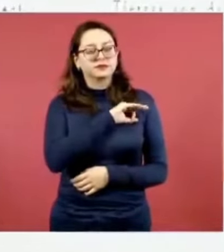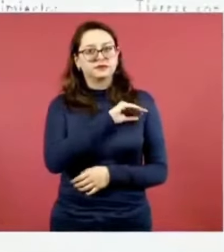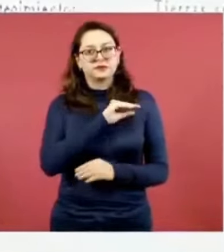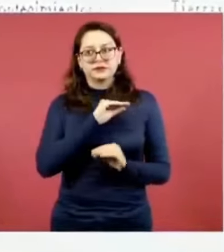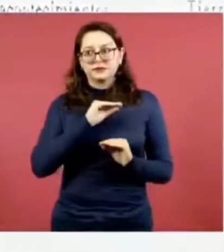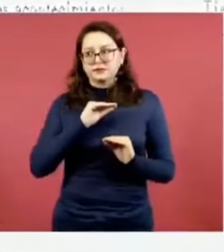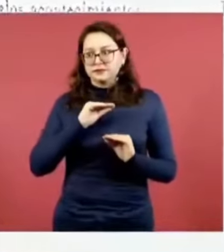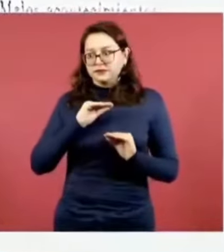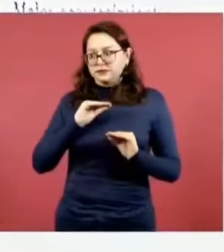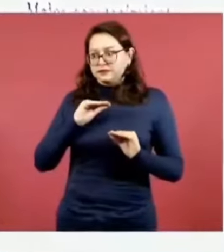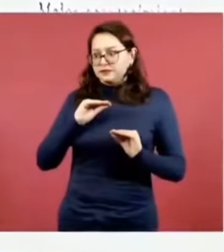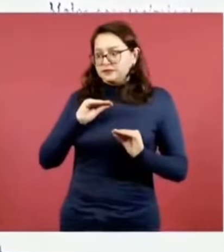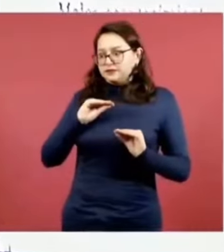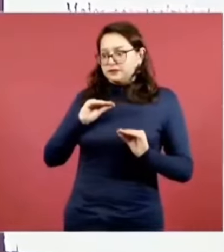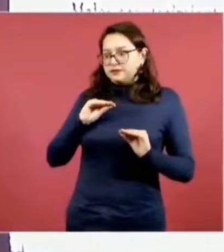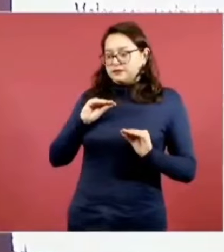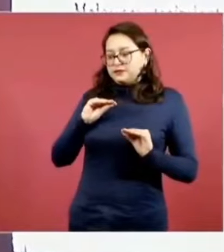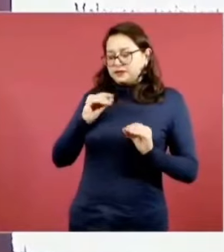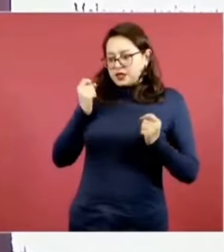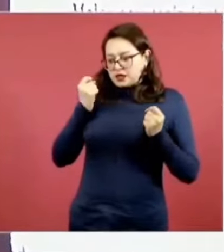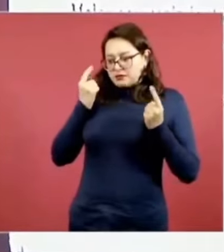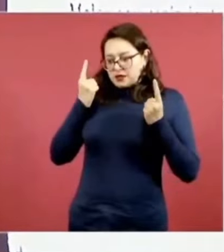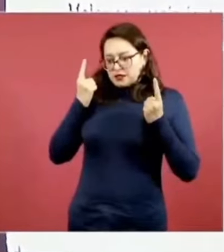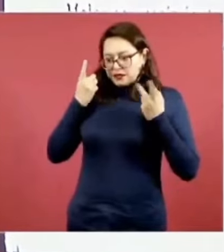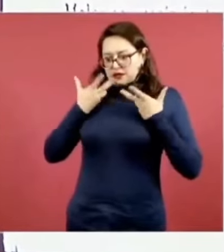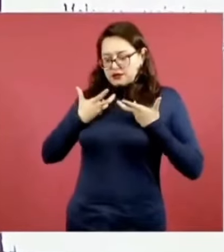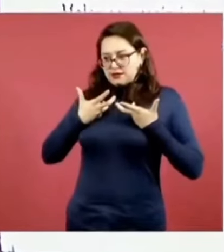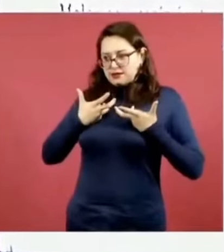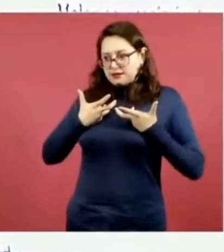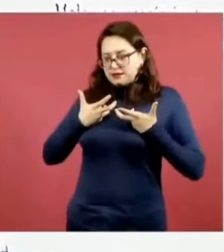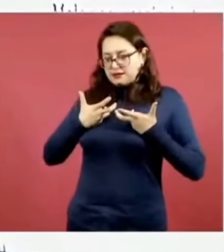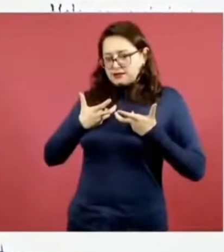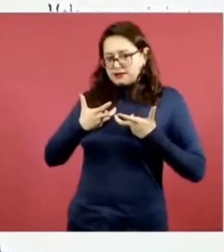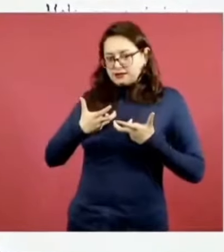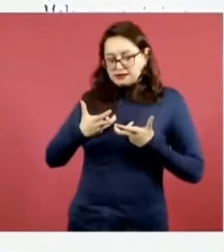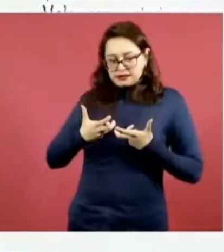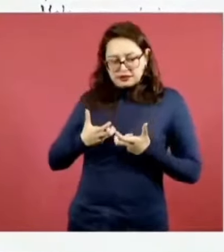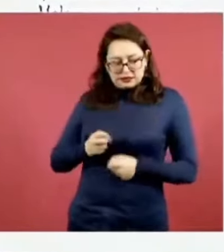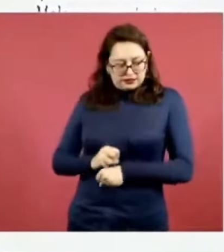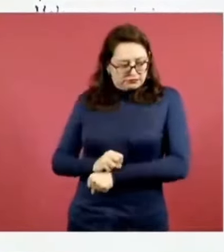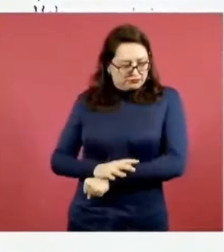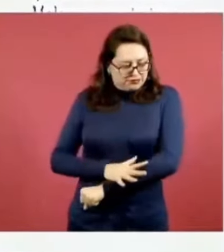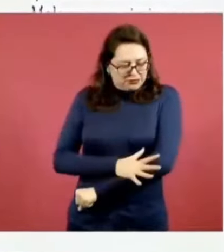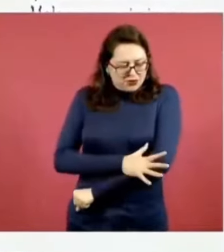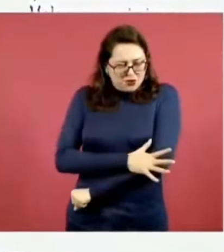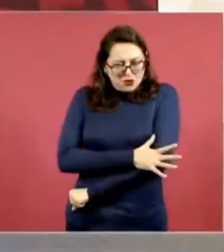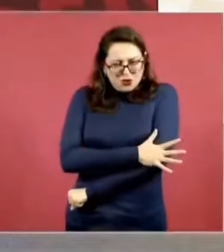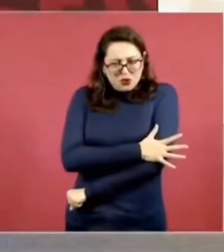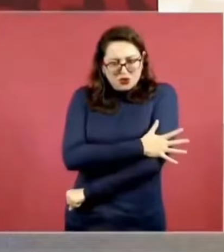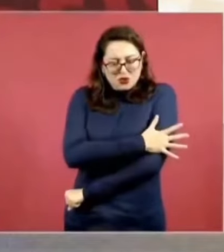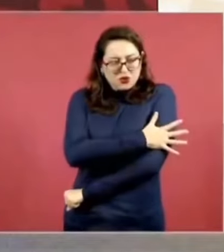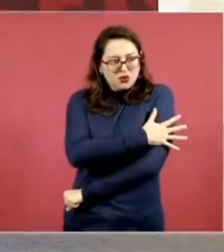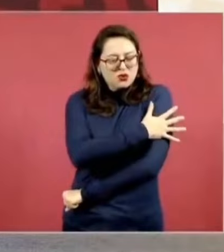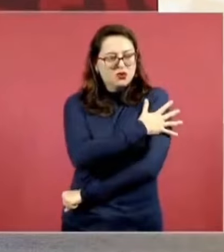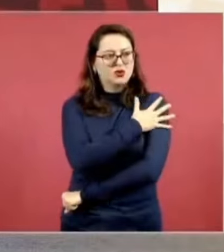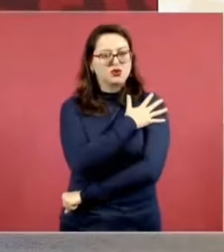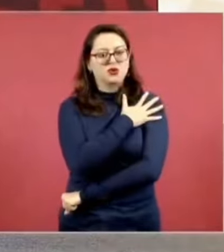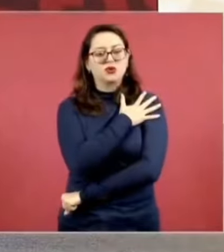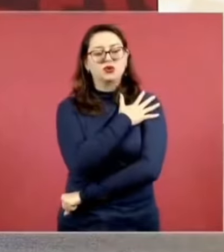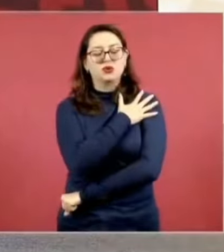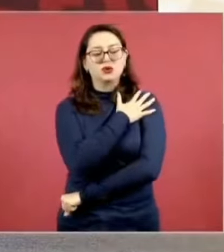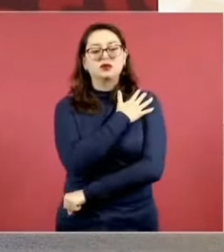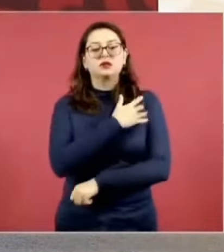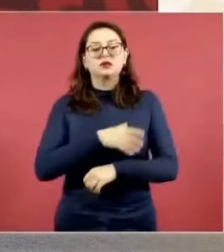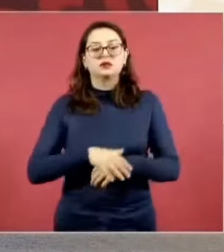de admiración y de espanto lo que siguió las montañas cedían